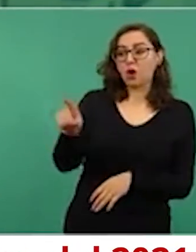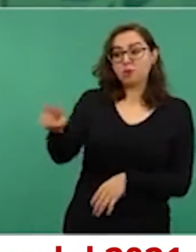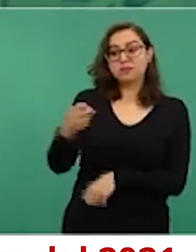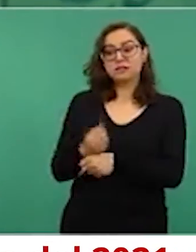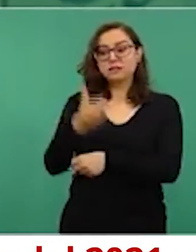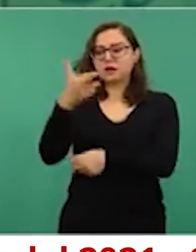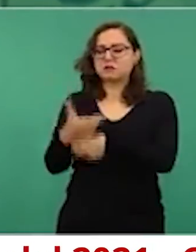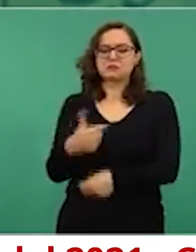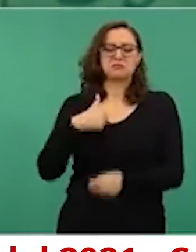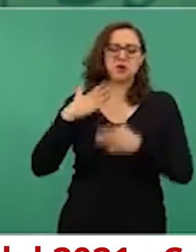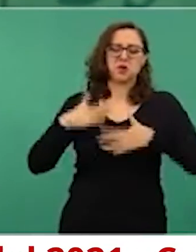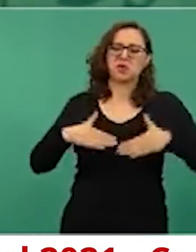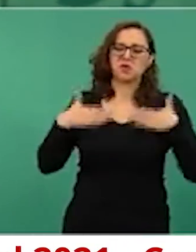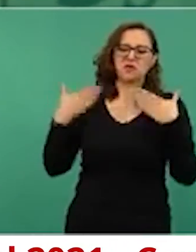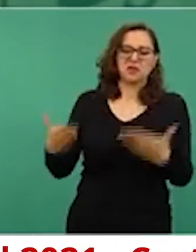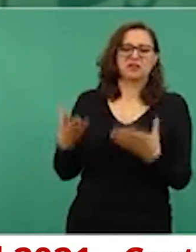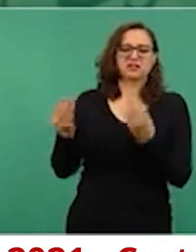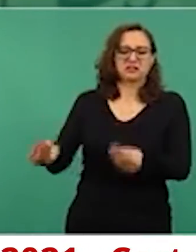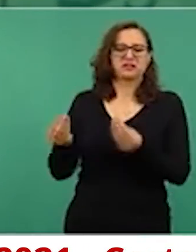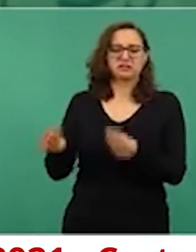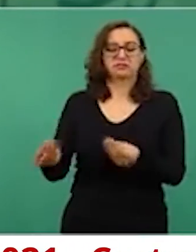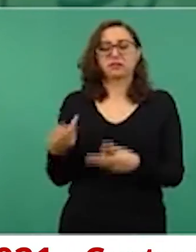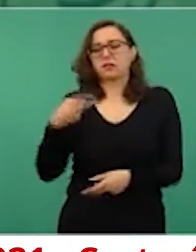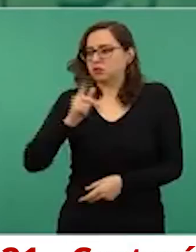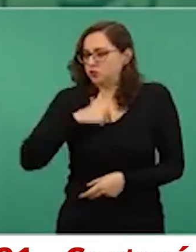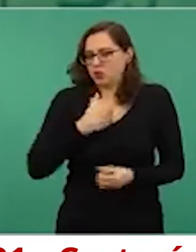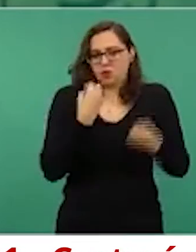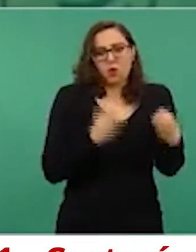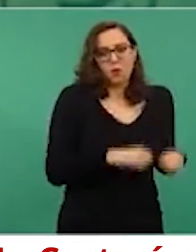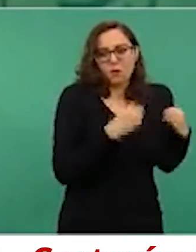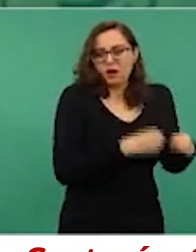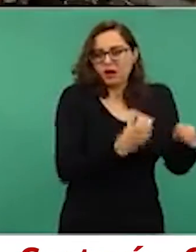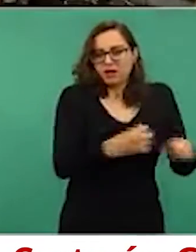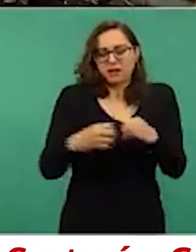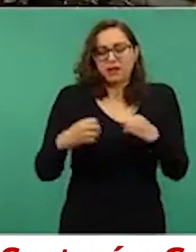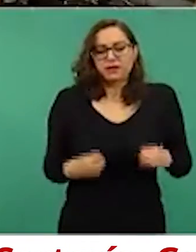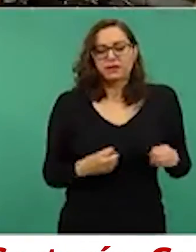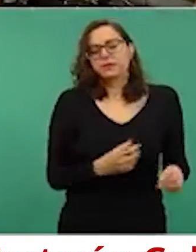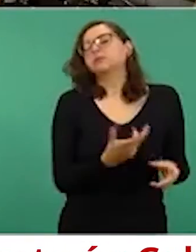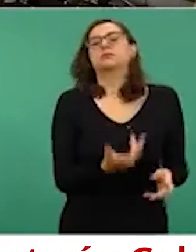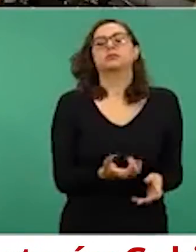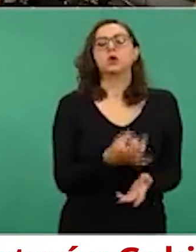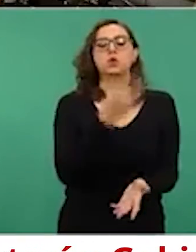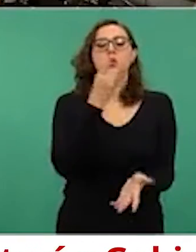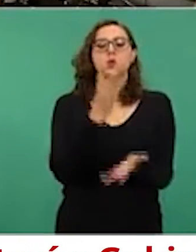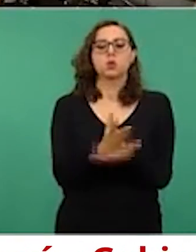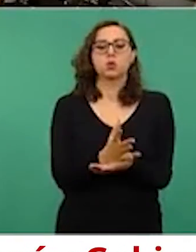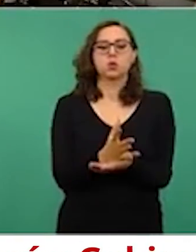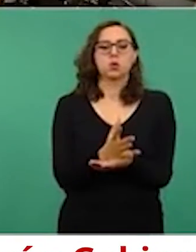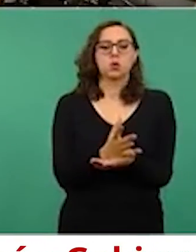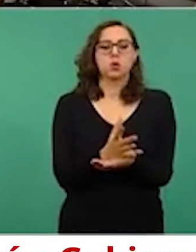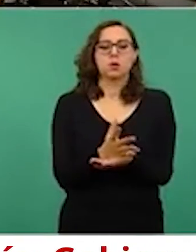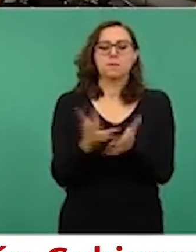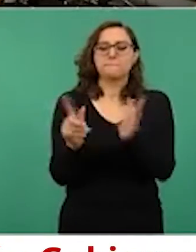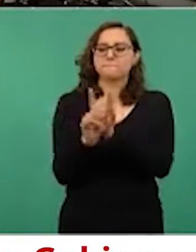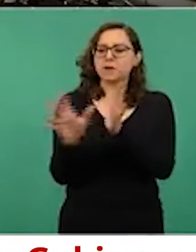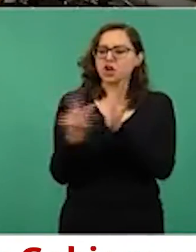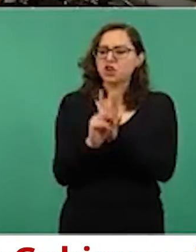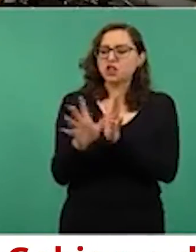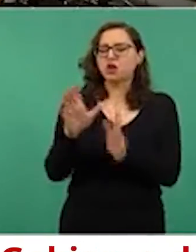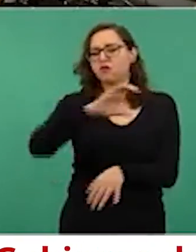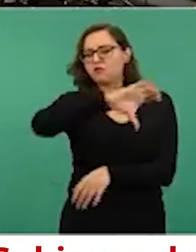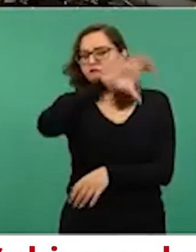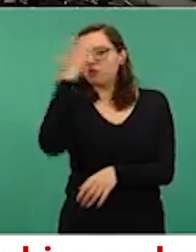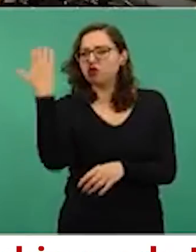yo en particular no tuve tiempo de verlo. Nada más vi en el periódico una foto,